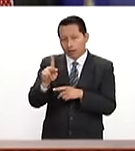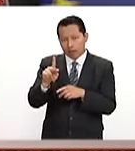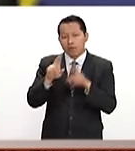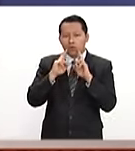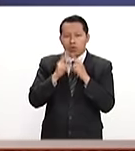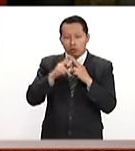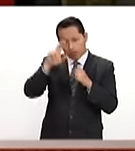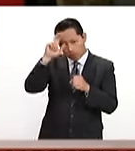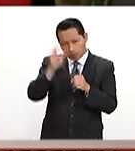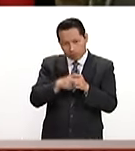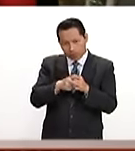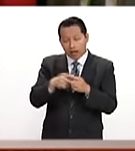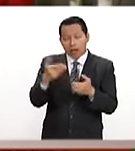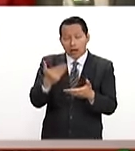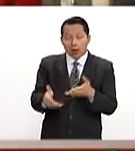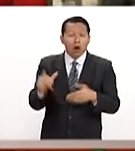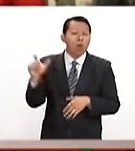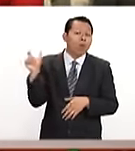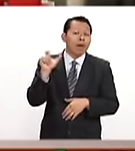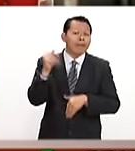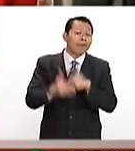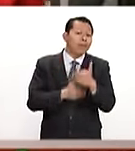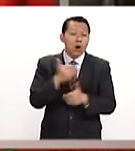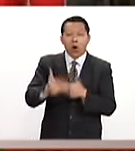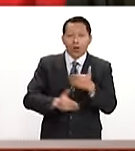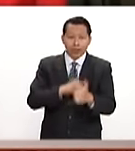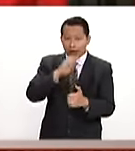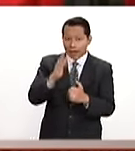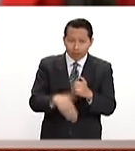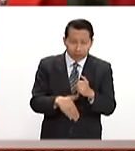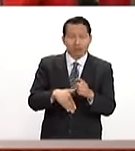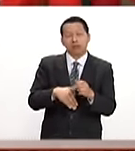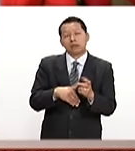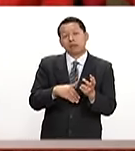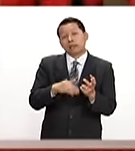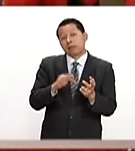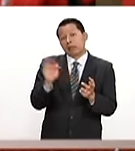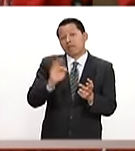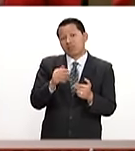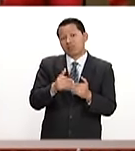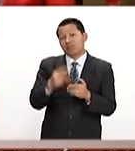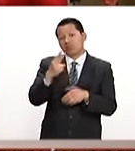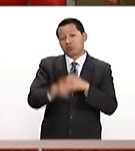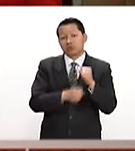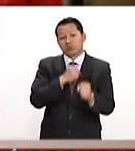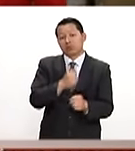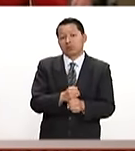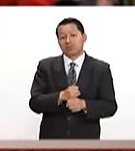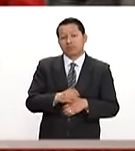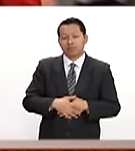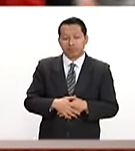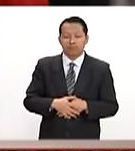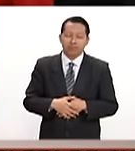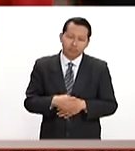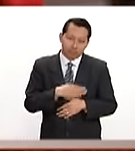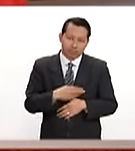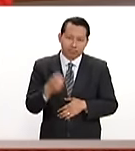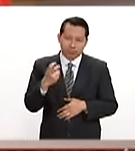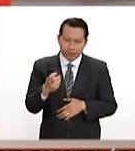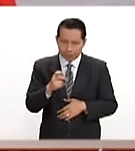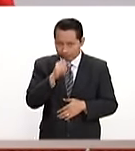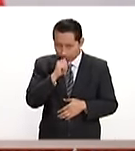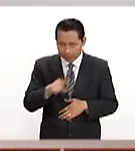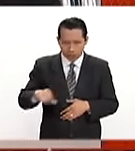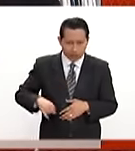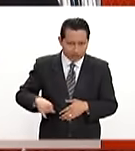Unión Europea. Ahora, ¿cuándo se terminará este proceso optimista? La visión a dos años. Bueno, pues ahí está. Pues